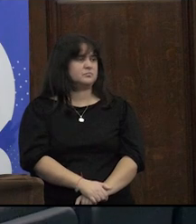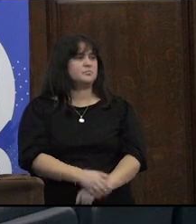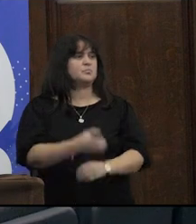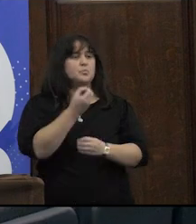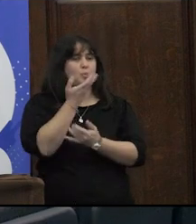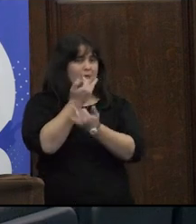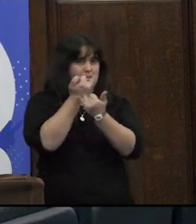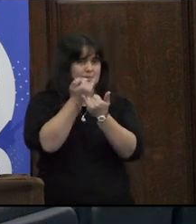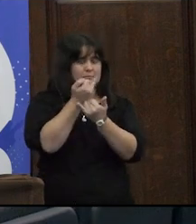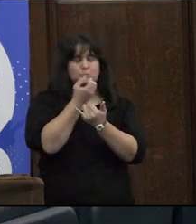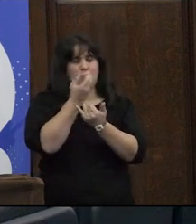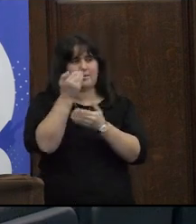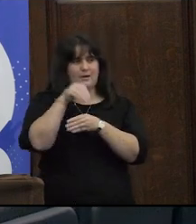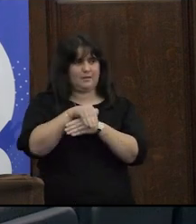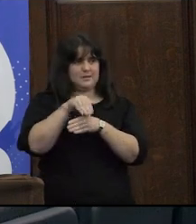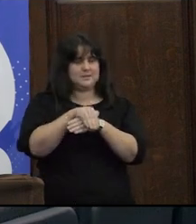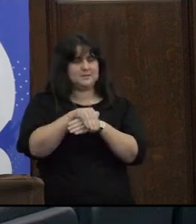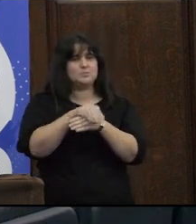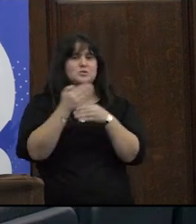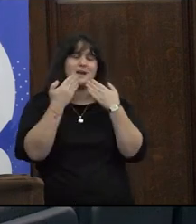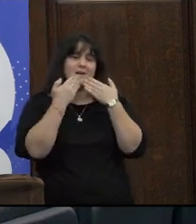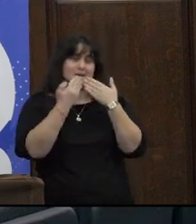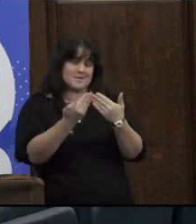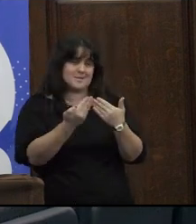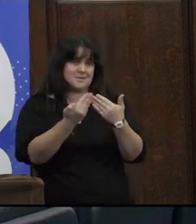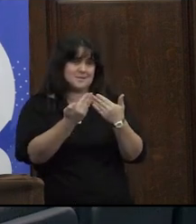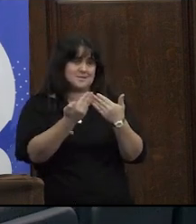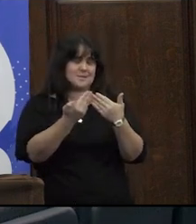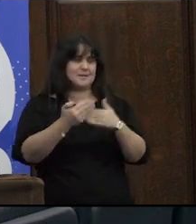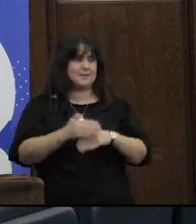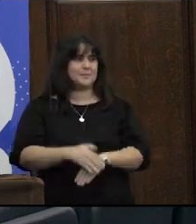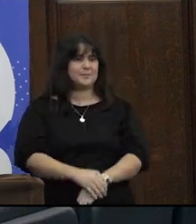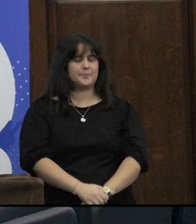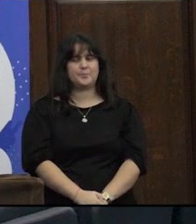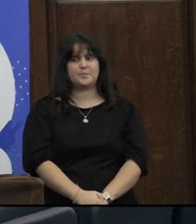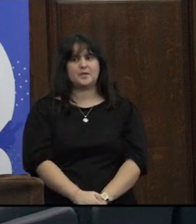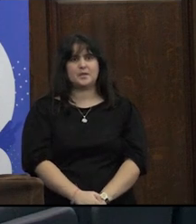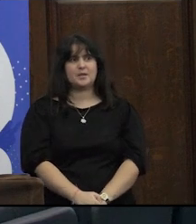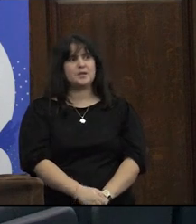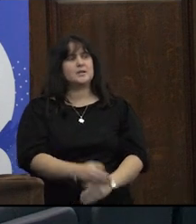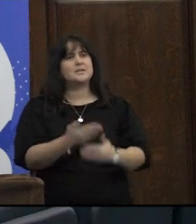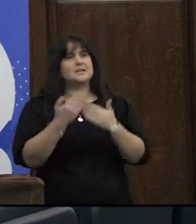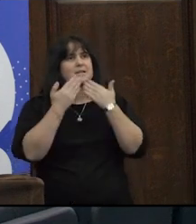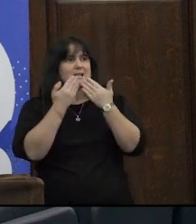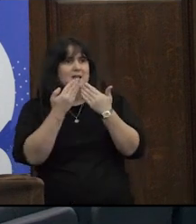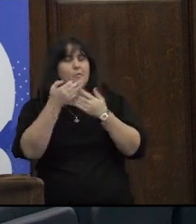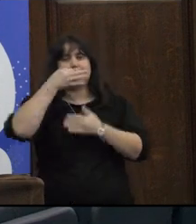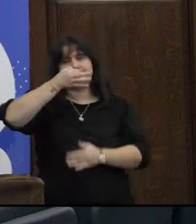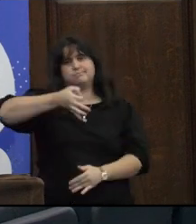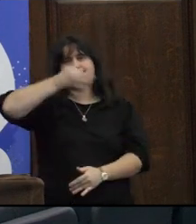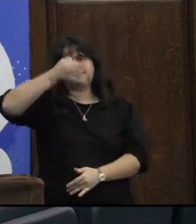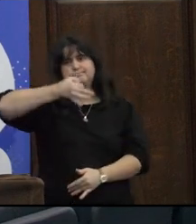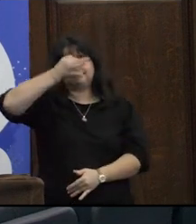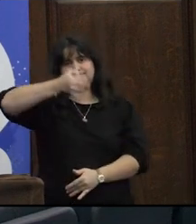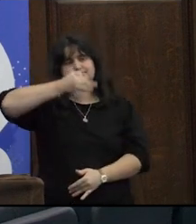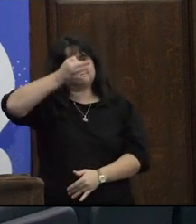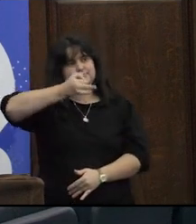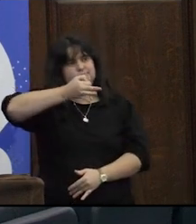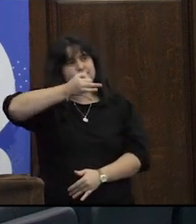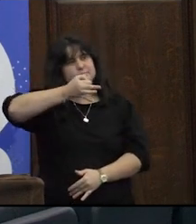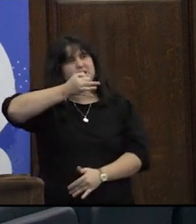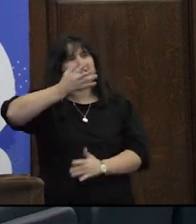buenas tardes muchas gracias por la exposición